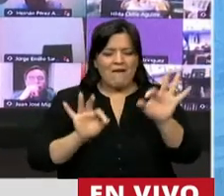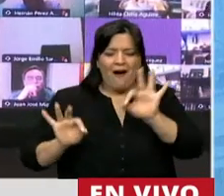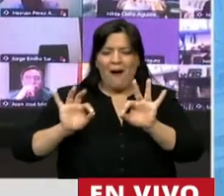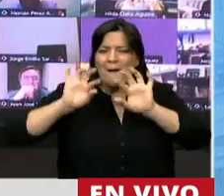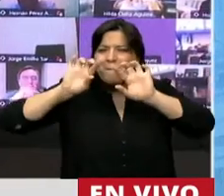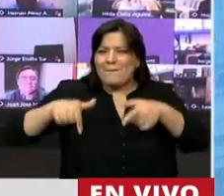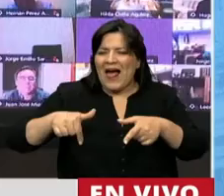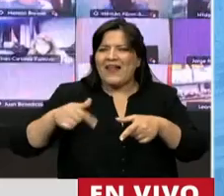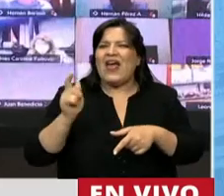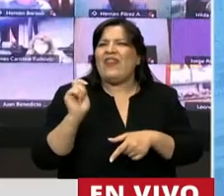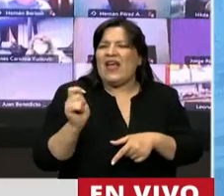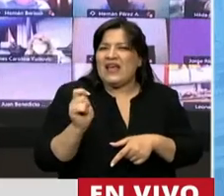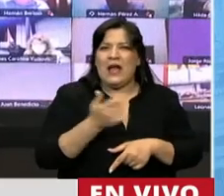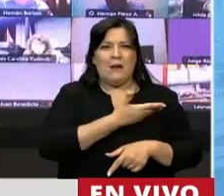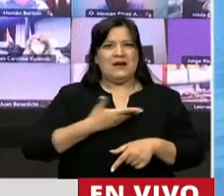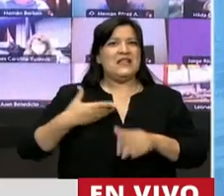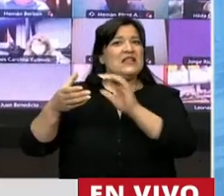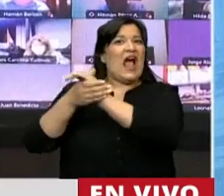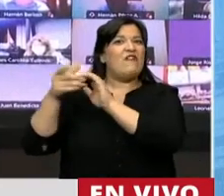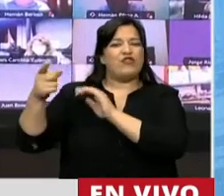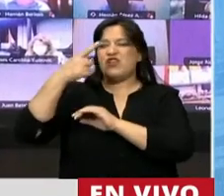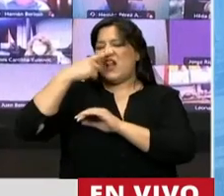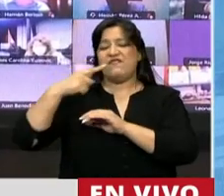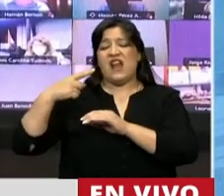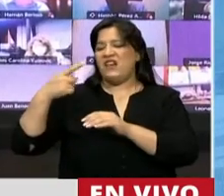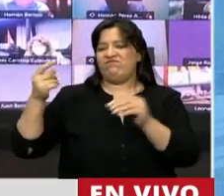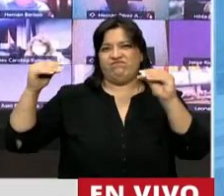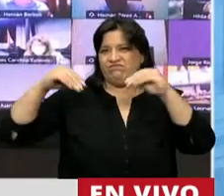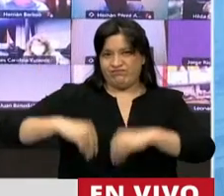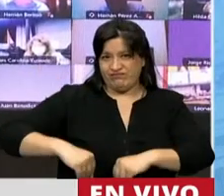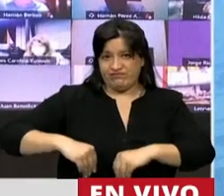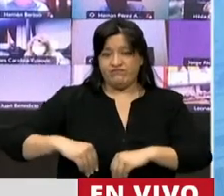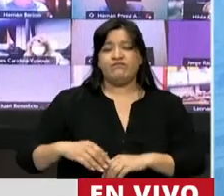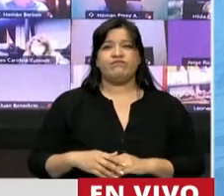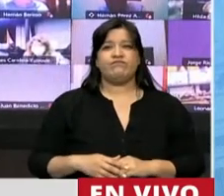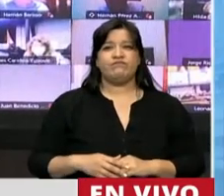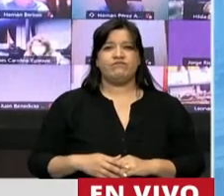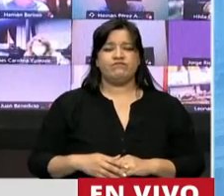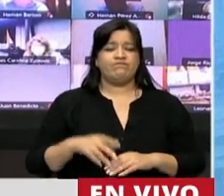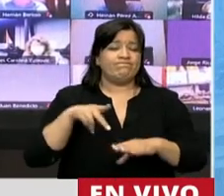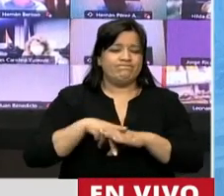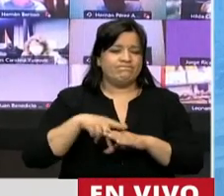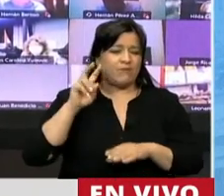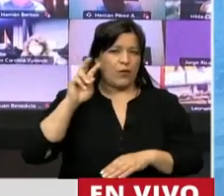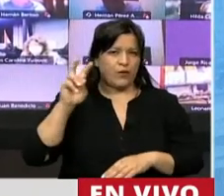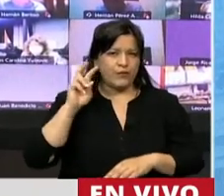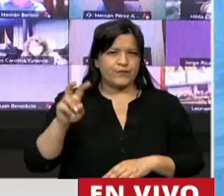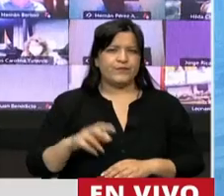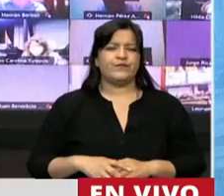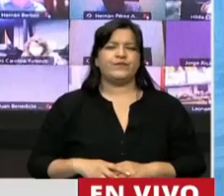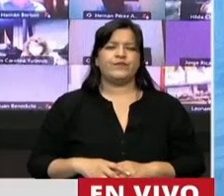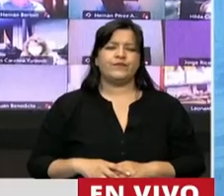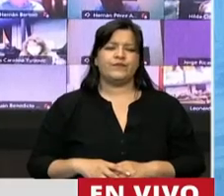del presidente Alfonsín, que la tuvo el dolor, además, de trasladar la capital.